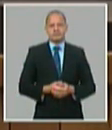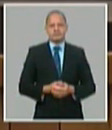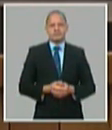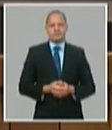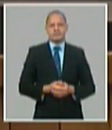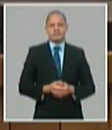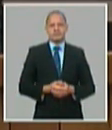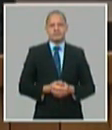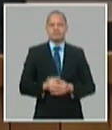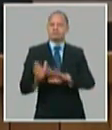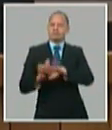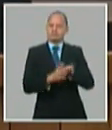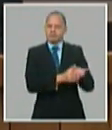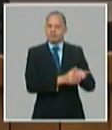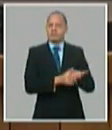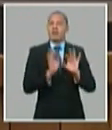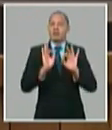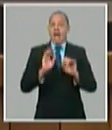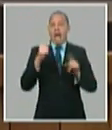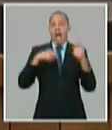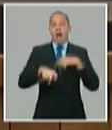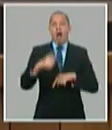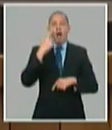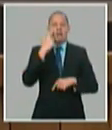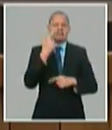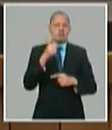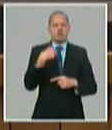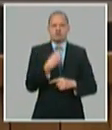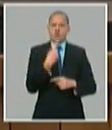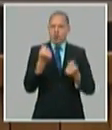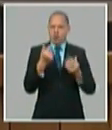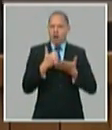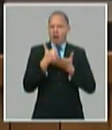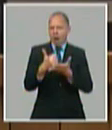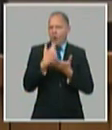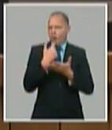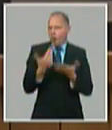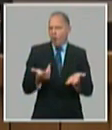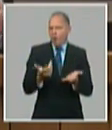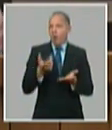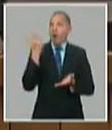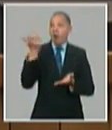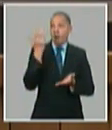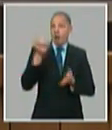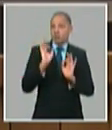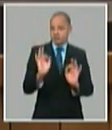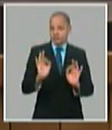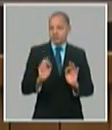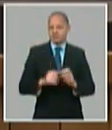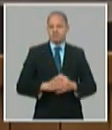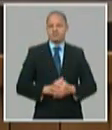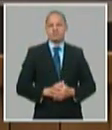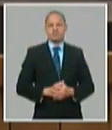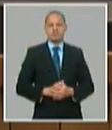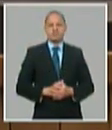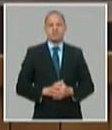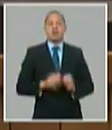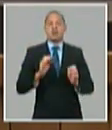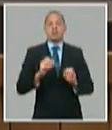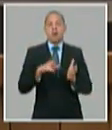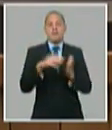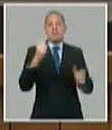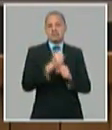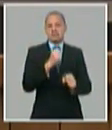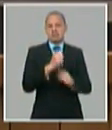bueno en la protección del medio ambiente se respaldan las acciones identificadas en el plan de estado tarea vida y en cuanto al empleo